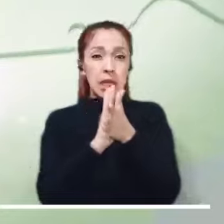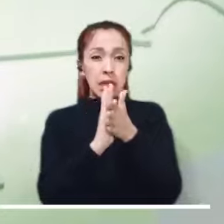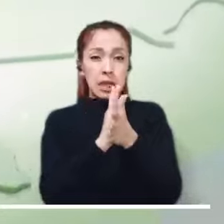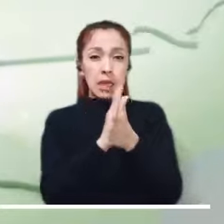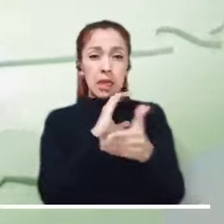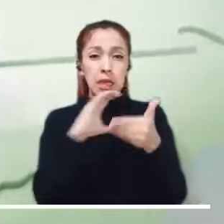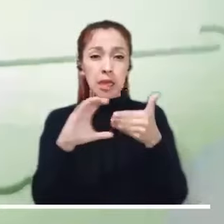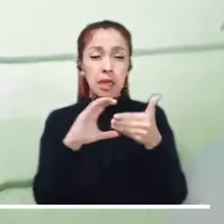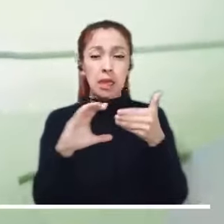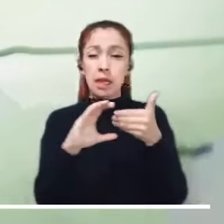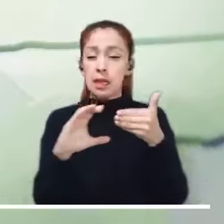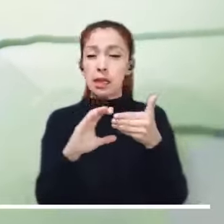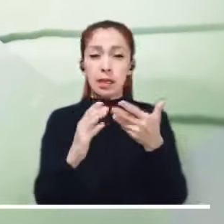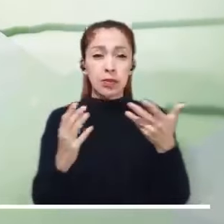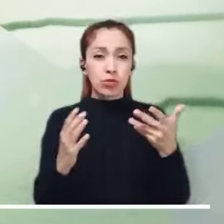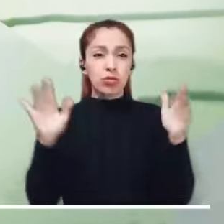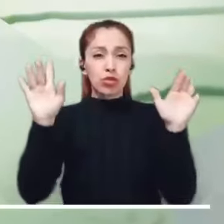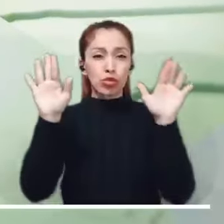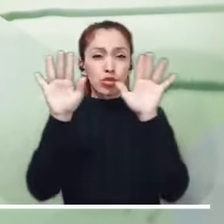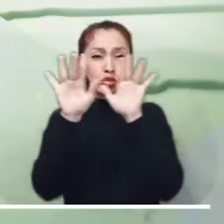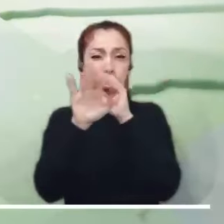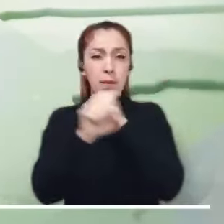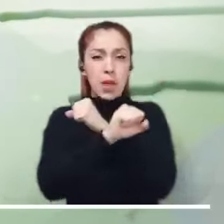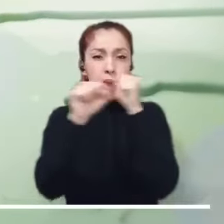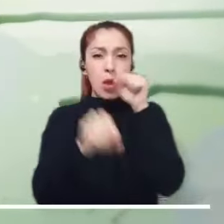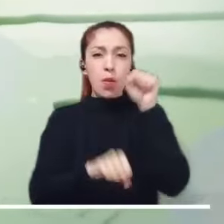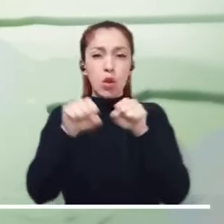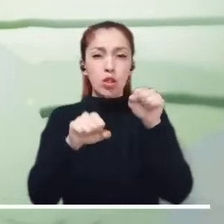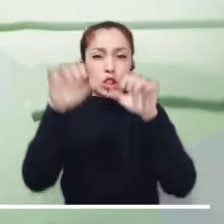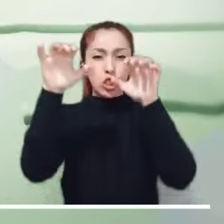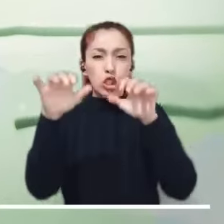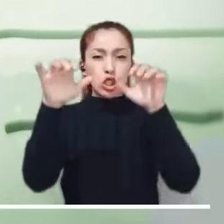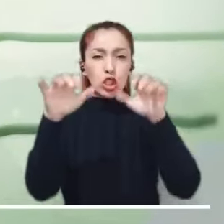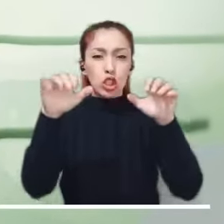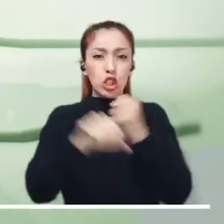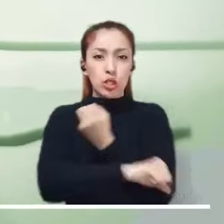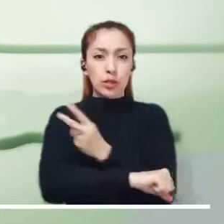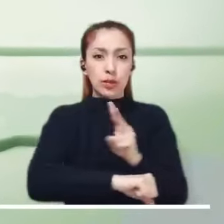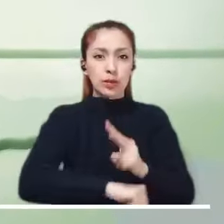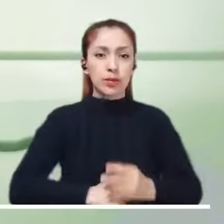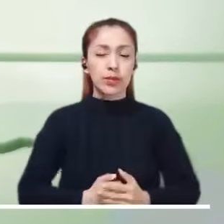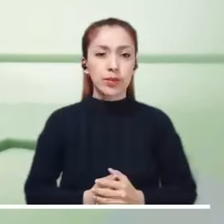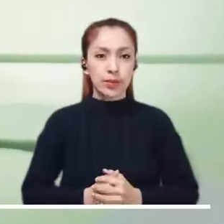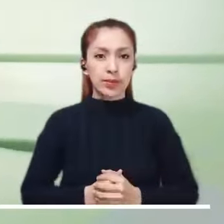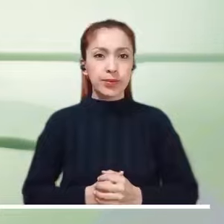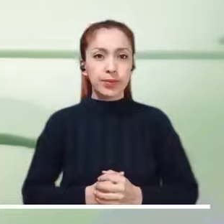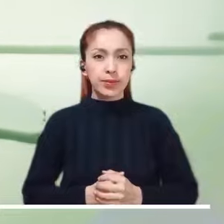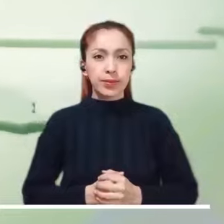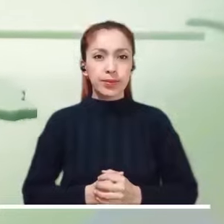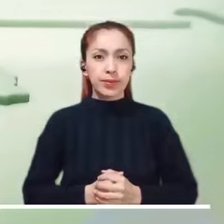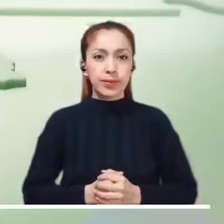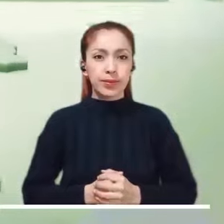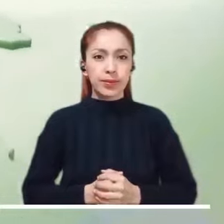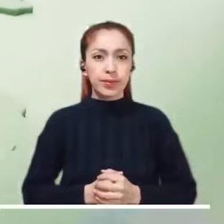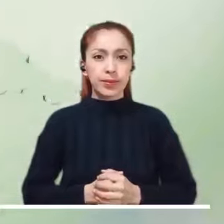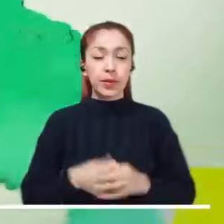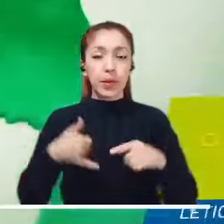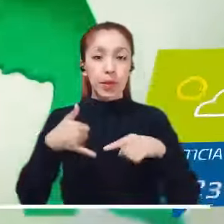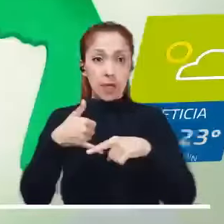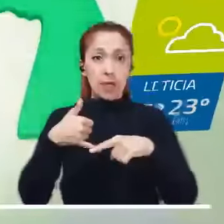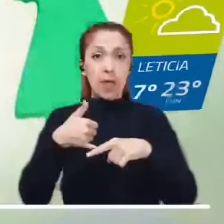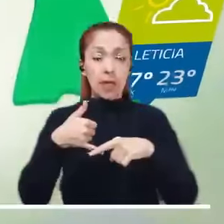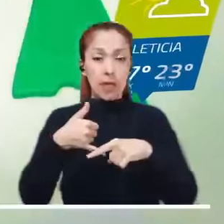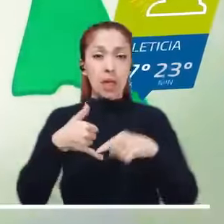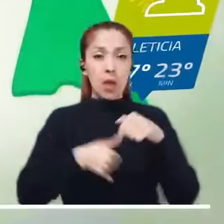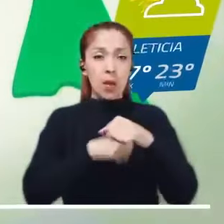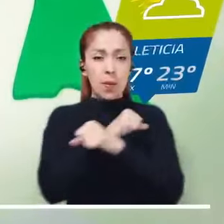muestran una mañana nublada y con alta probabilidad de lluvia envichada. Gran parte de la